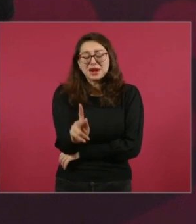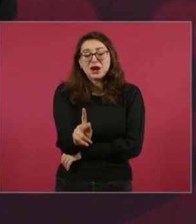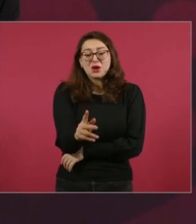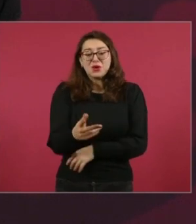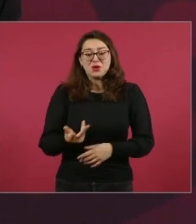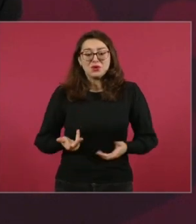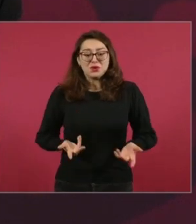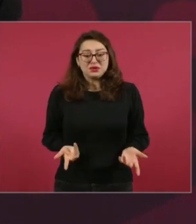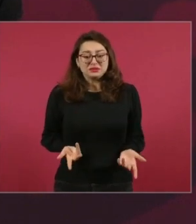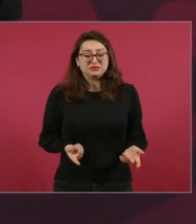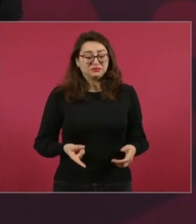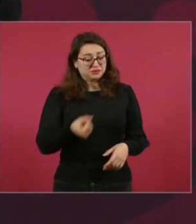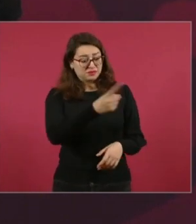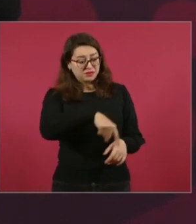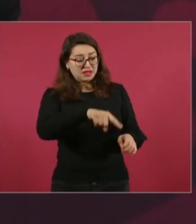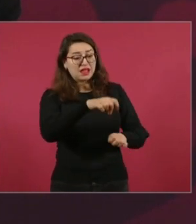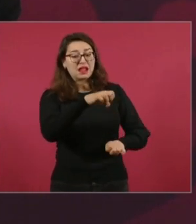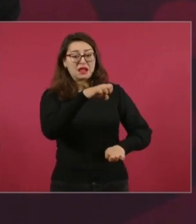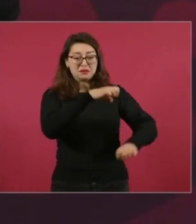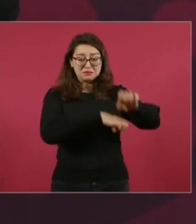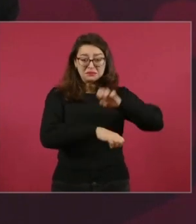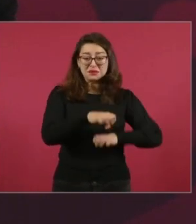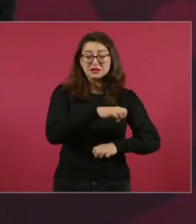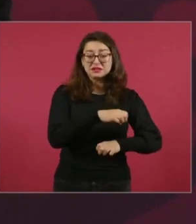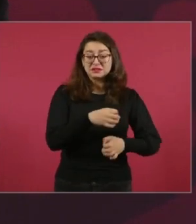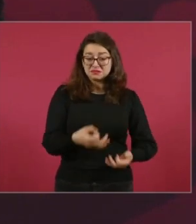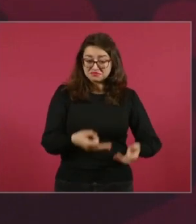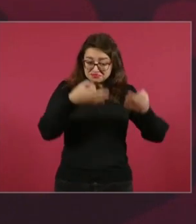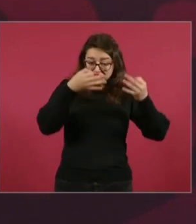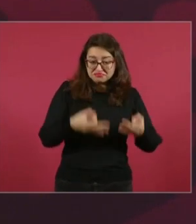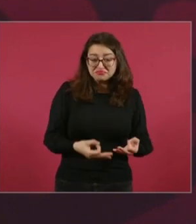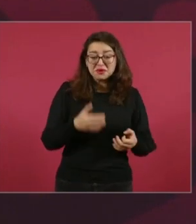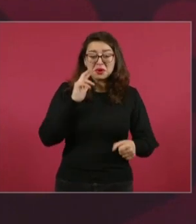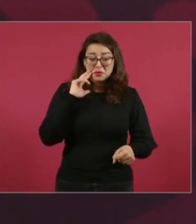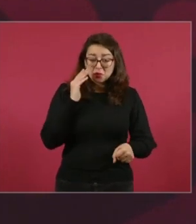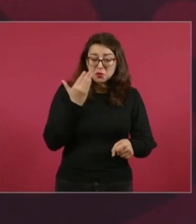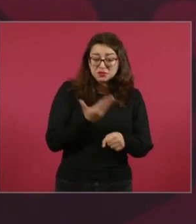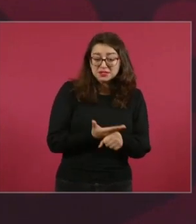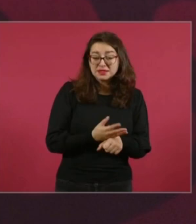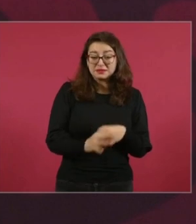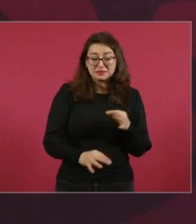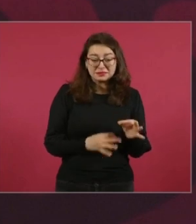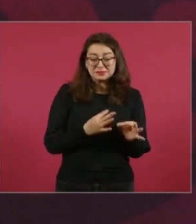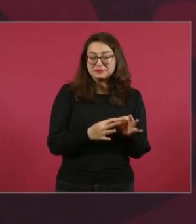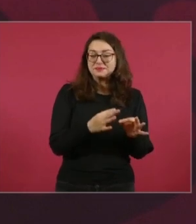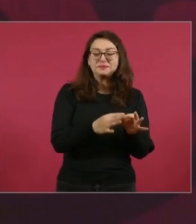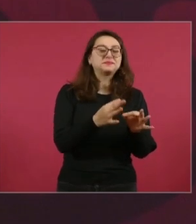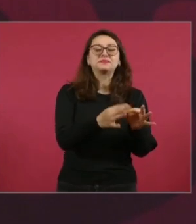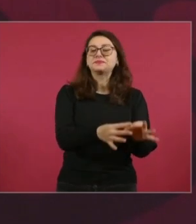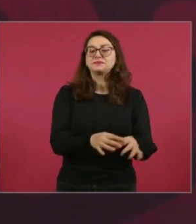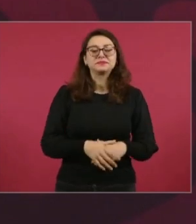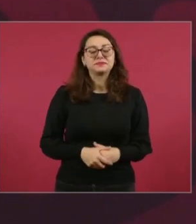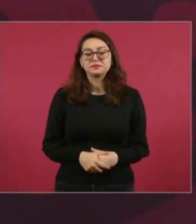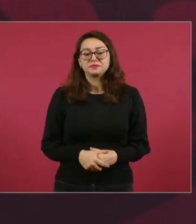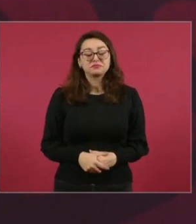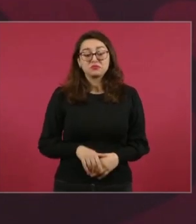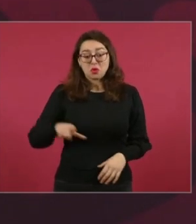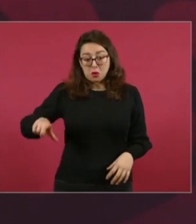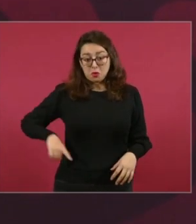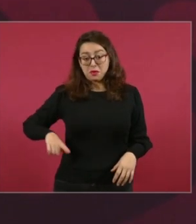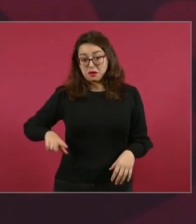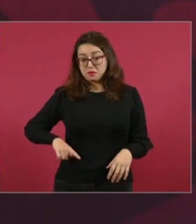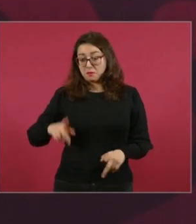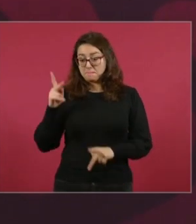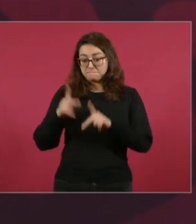contratistas, muy responsables, se quedaban con los anticipos